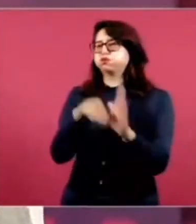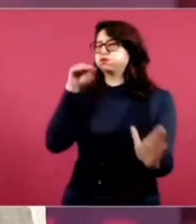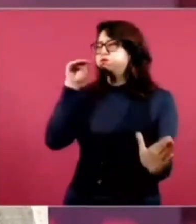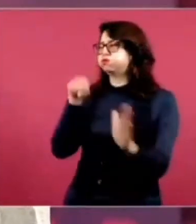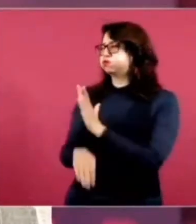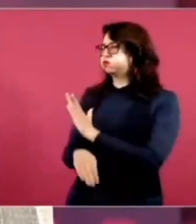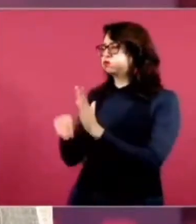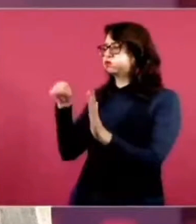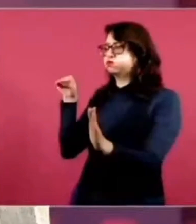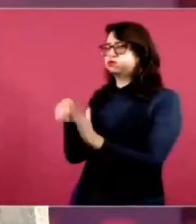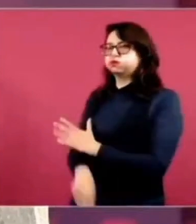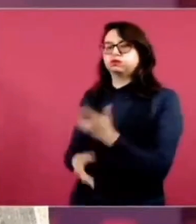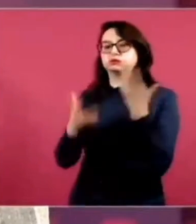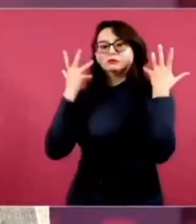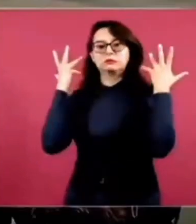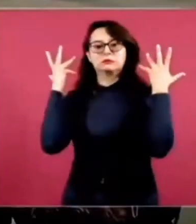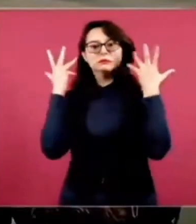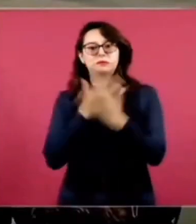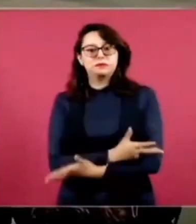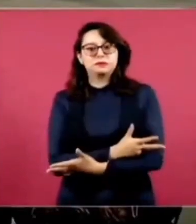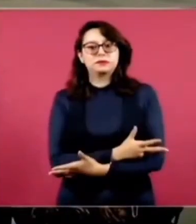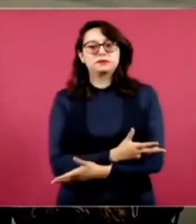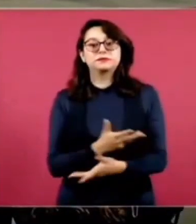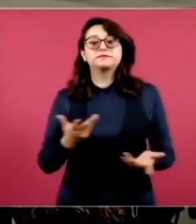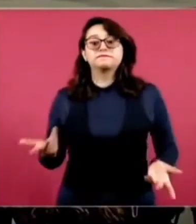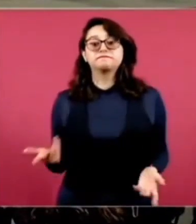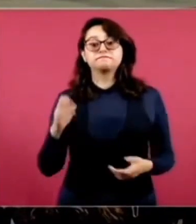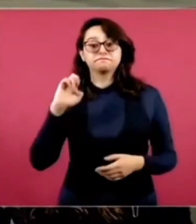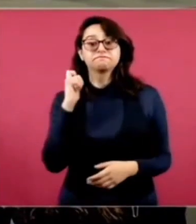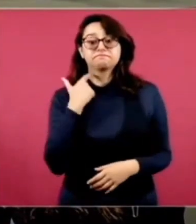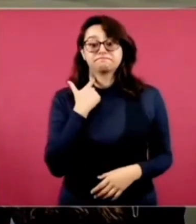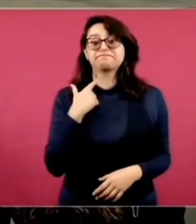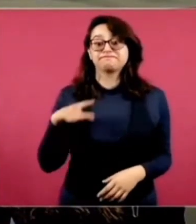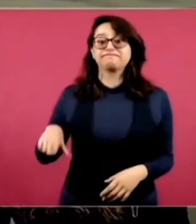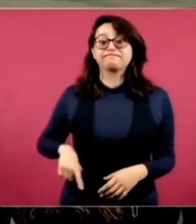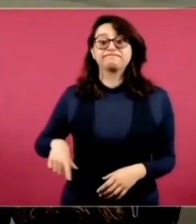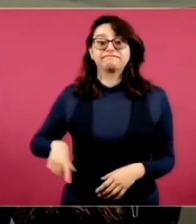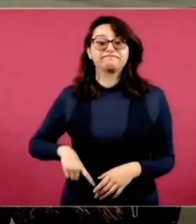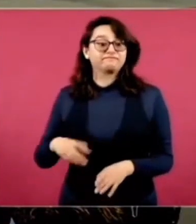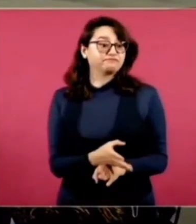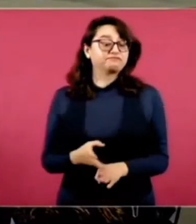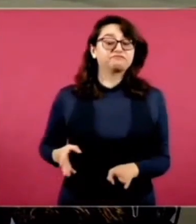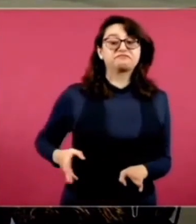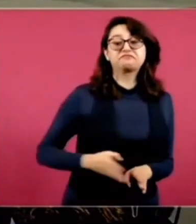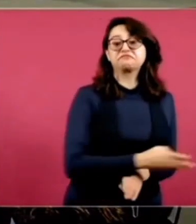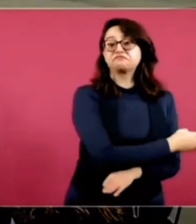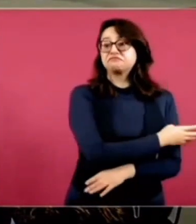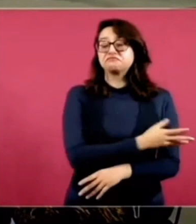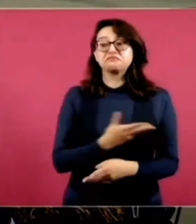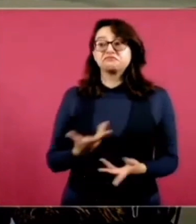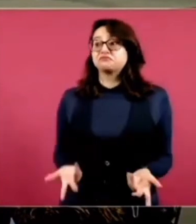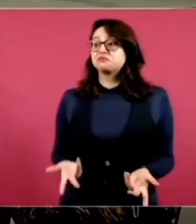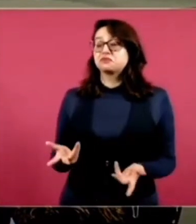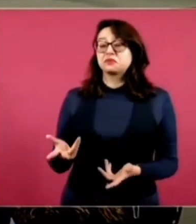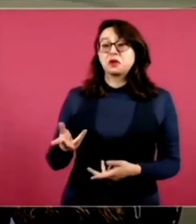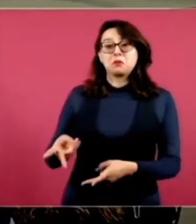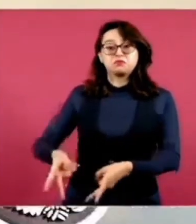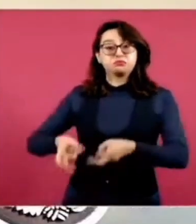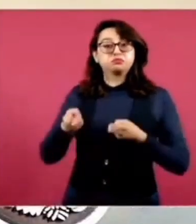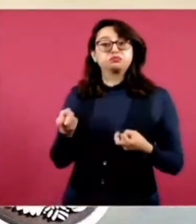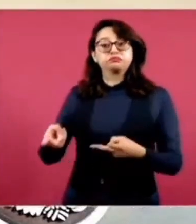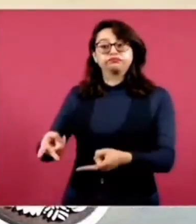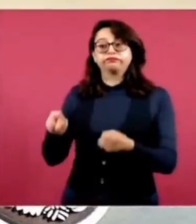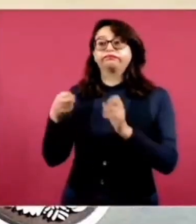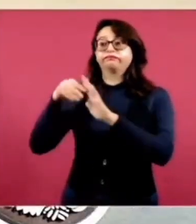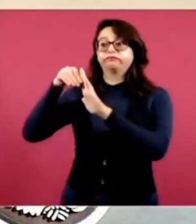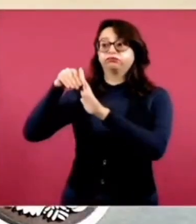administraciones la dejaron como un cascarón y con una enorme afectación a los servicios